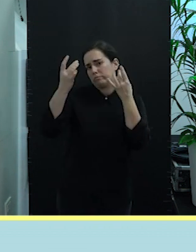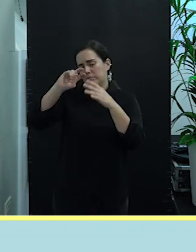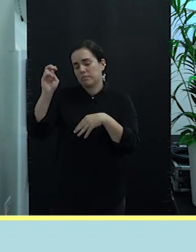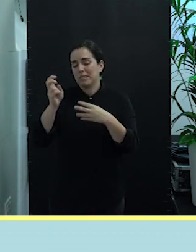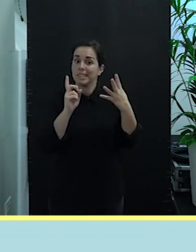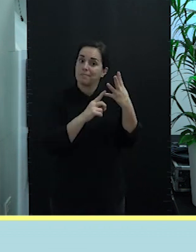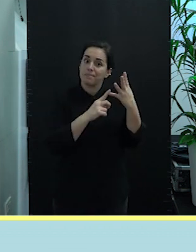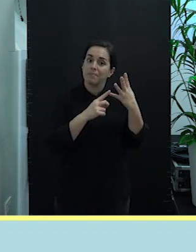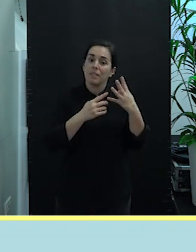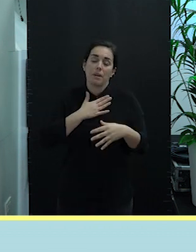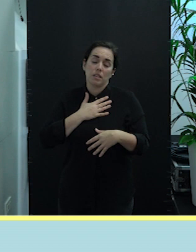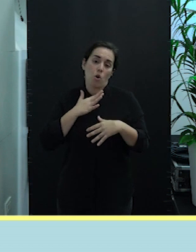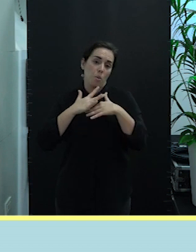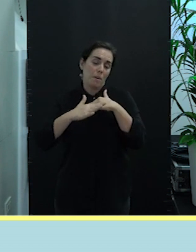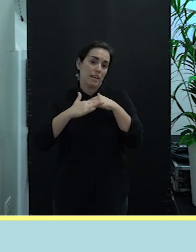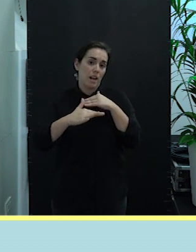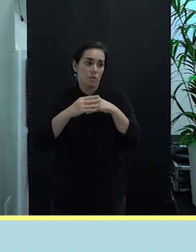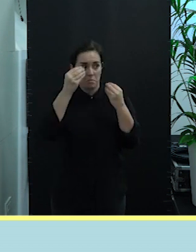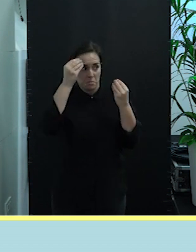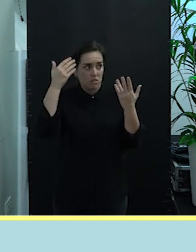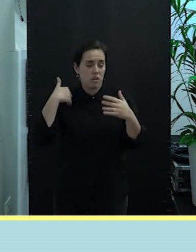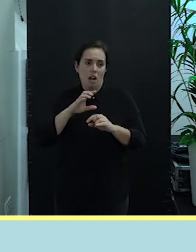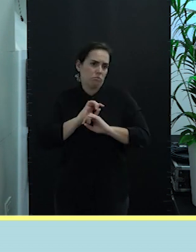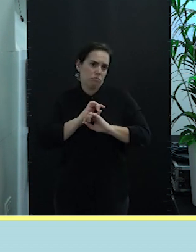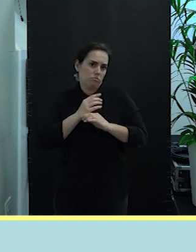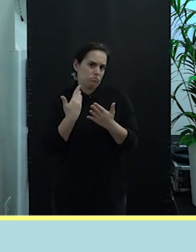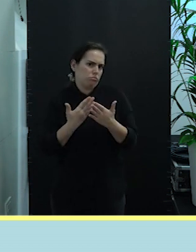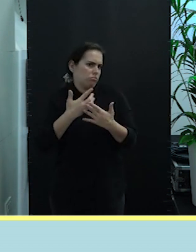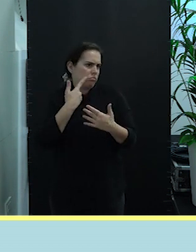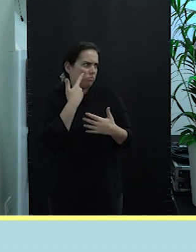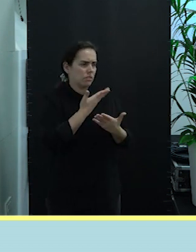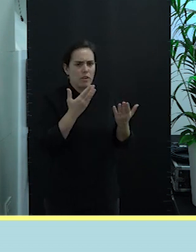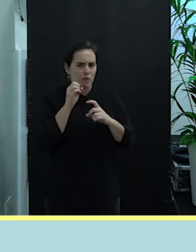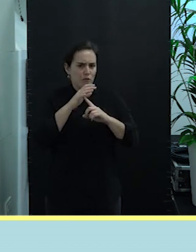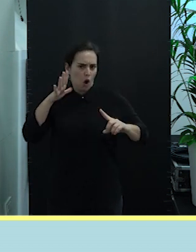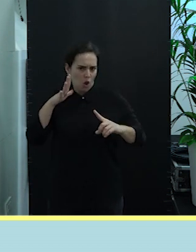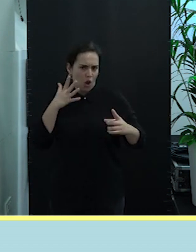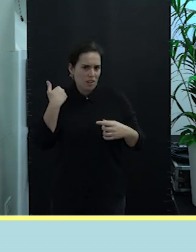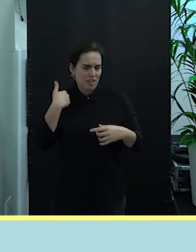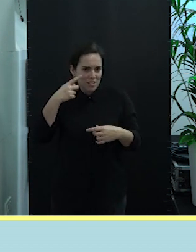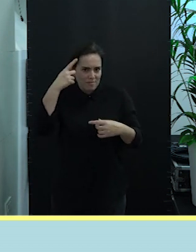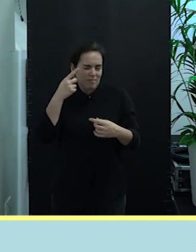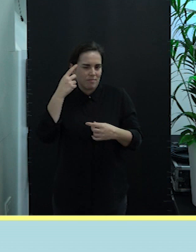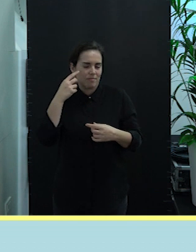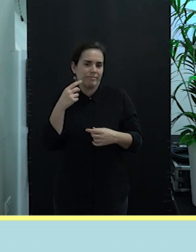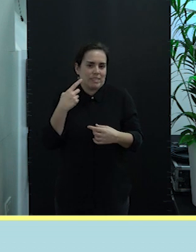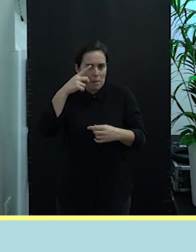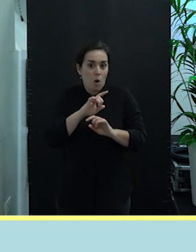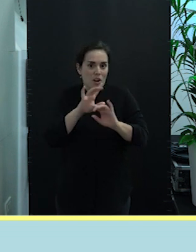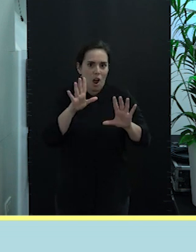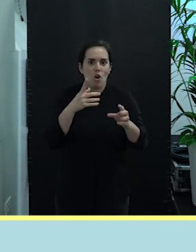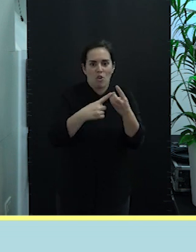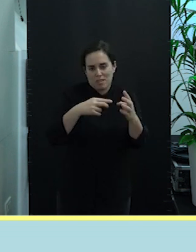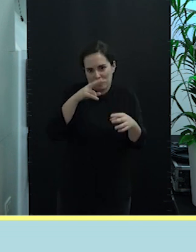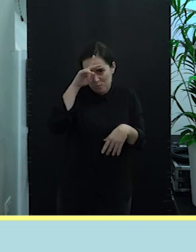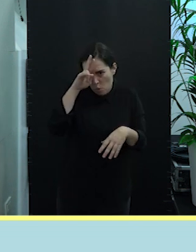eje 4 el patrimonio marinero bueno yo creo que ha quedado bastante reflejado en este foro que nos preocupa y que nos ocupa. Esto lo hemos